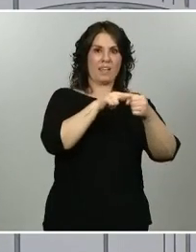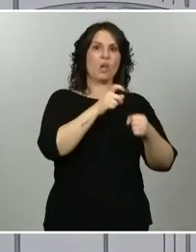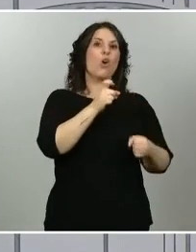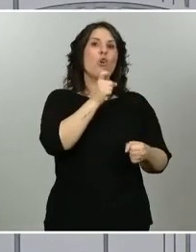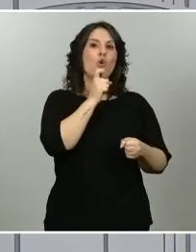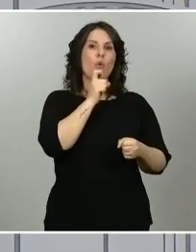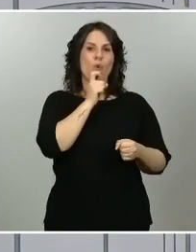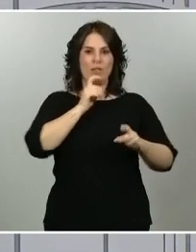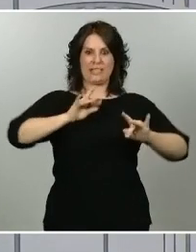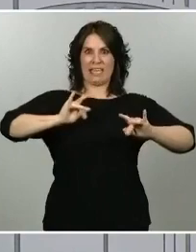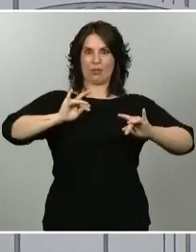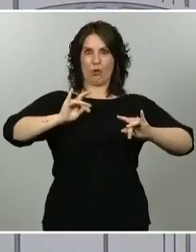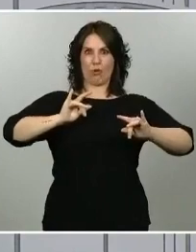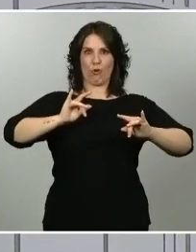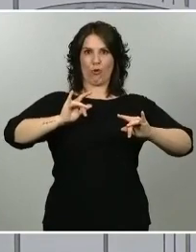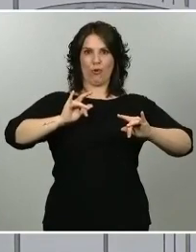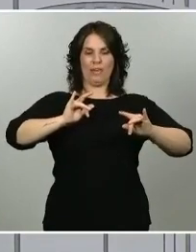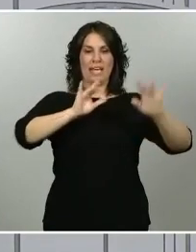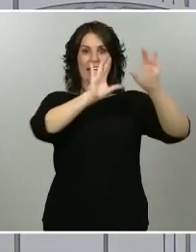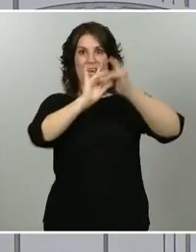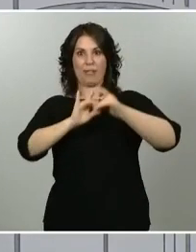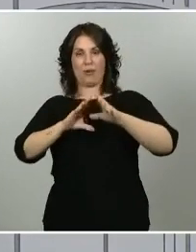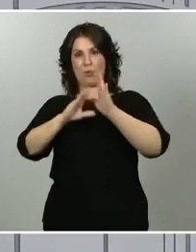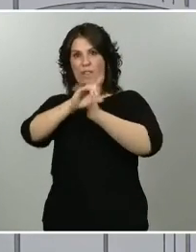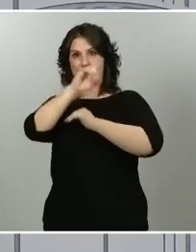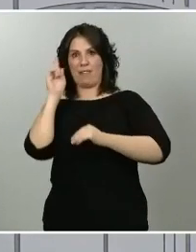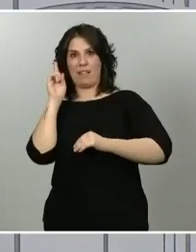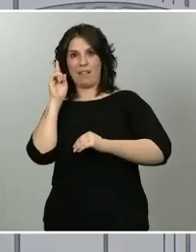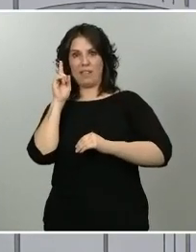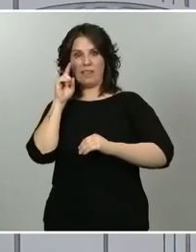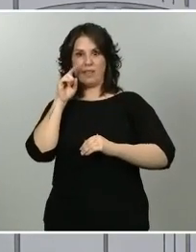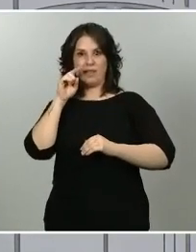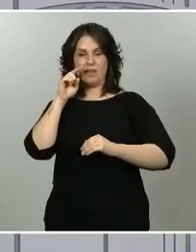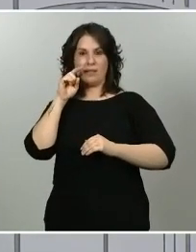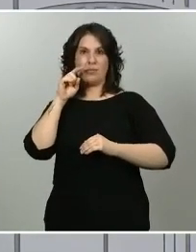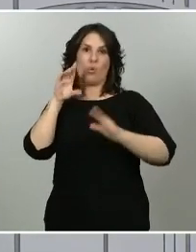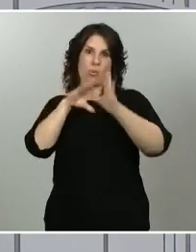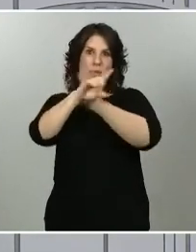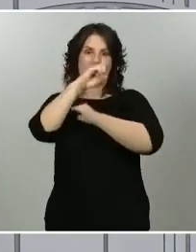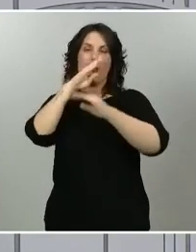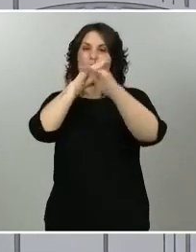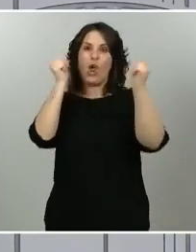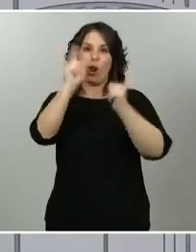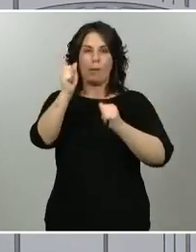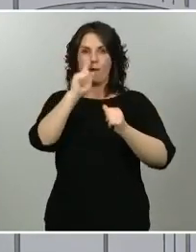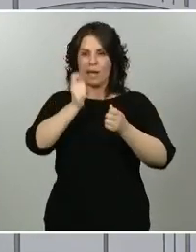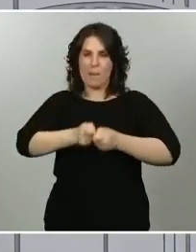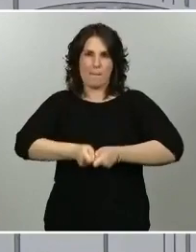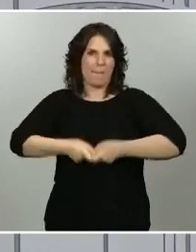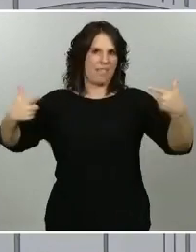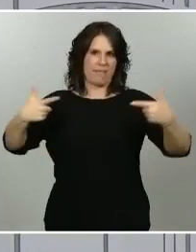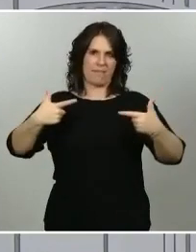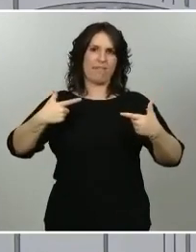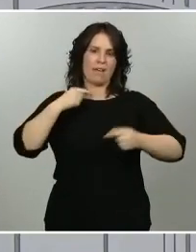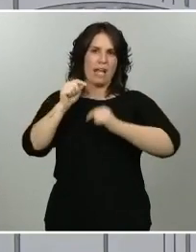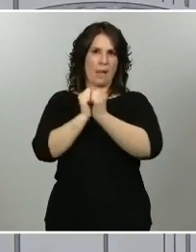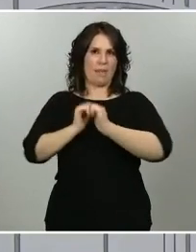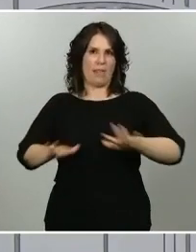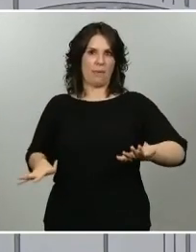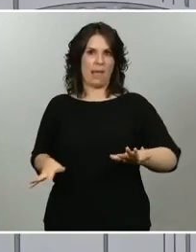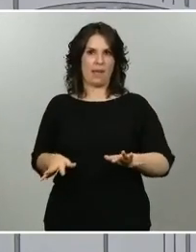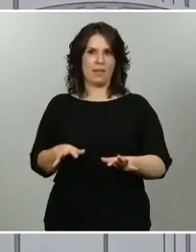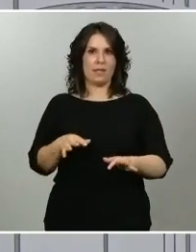con la Comunidad de Madrid, donde ha habido un impacto altísimo de la epidemia, la movilidad entre varias de estas provincias